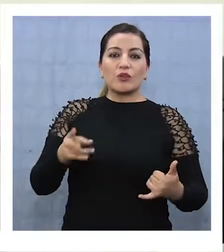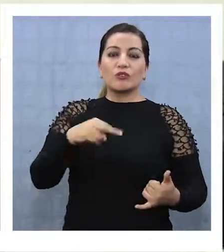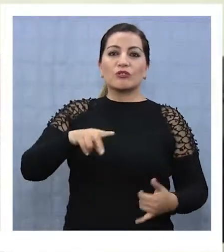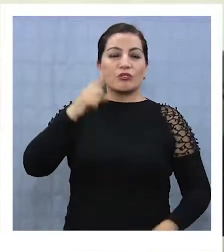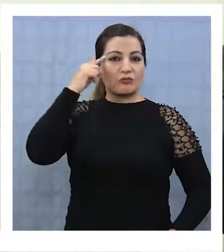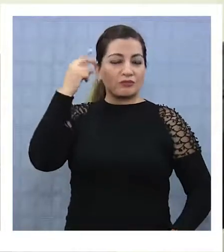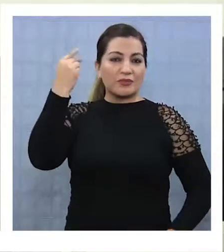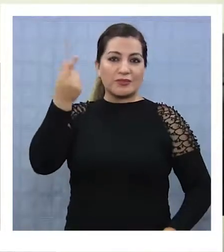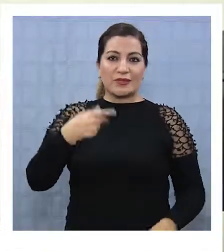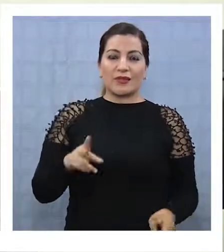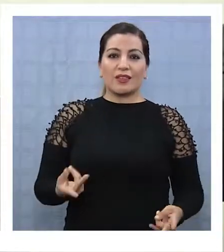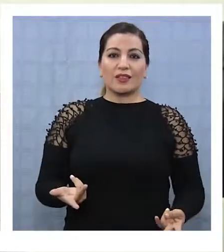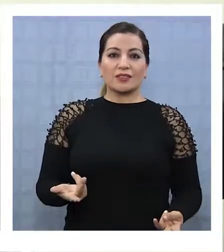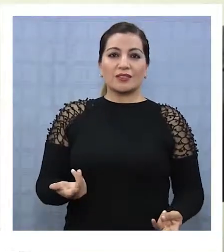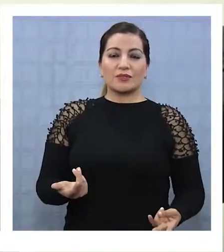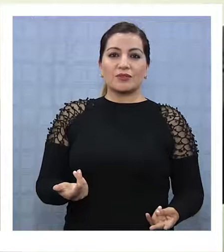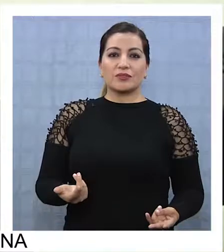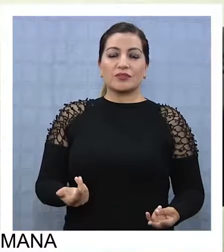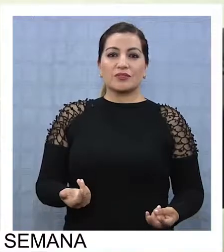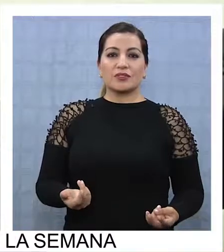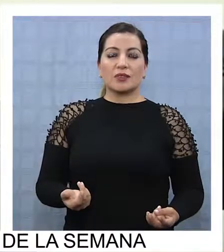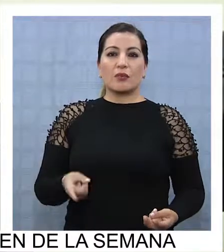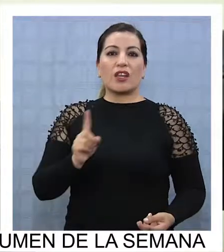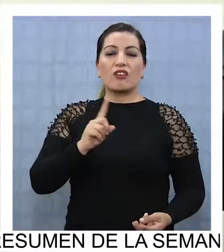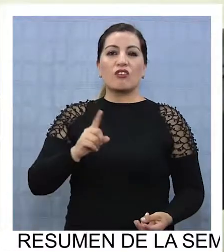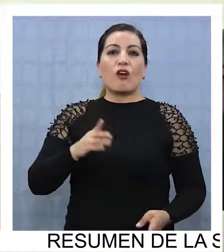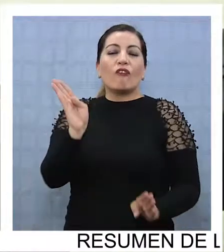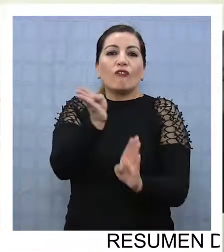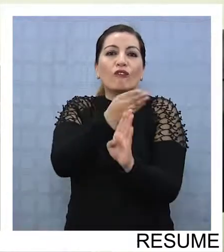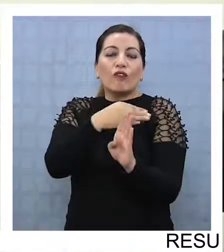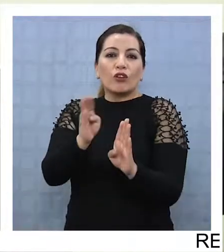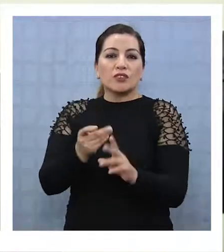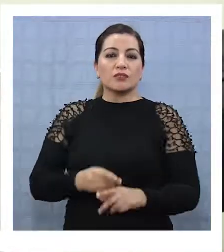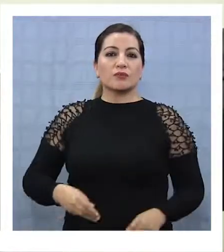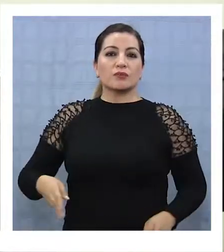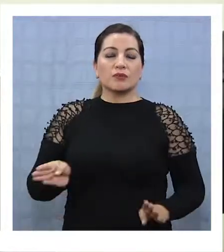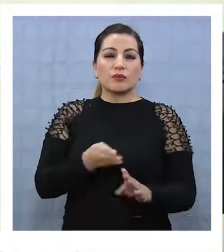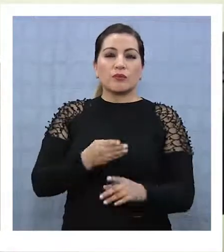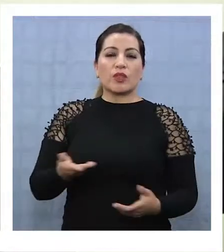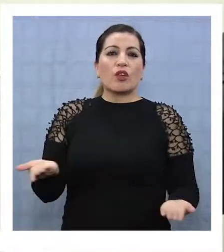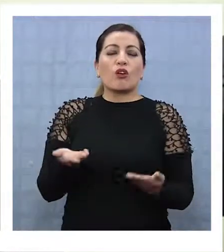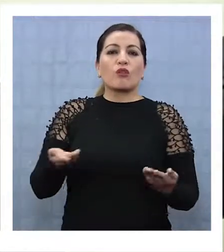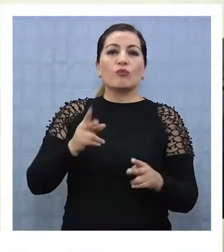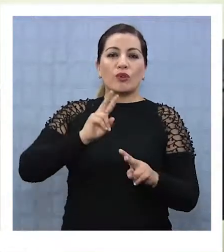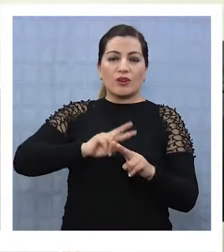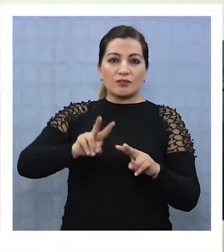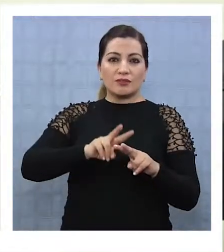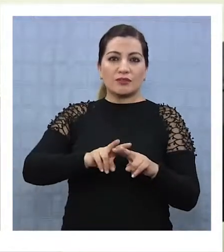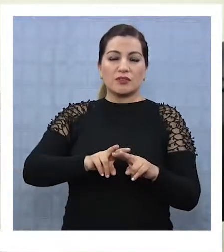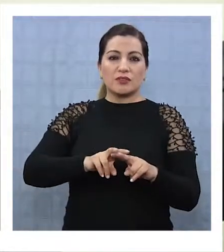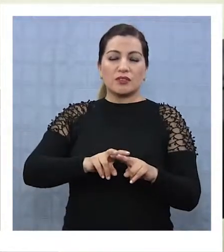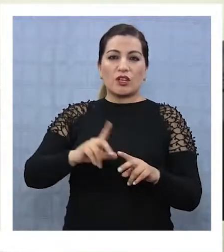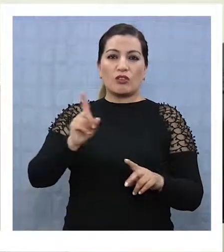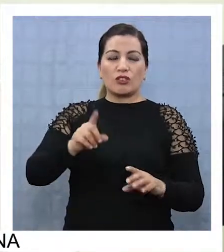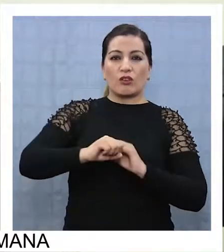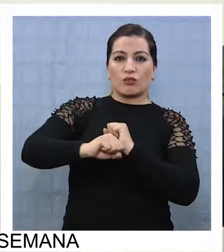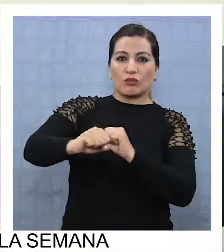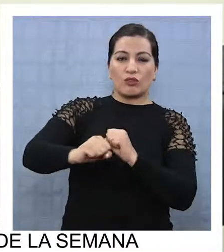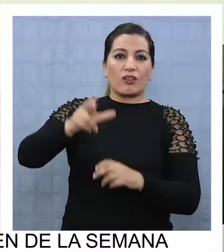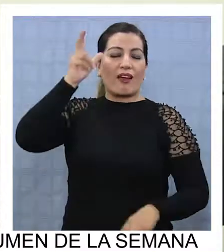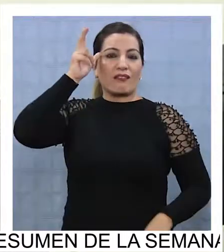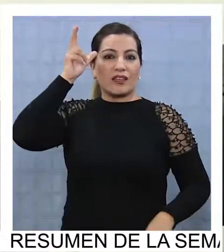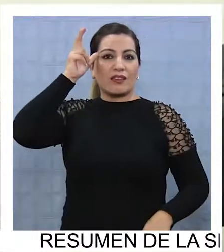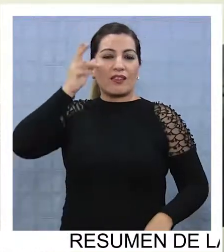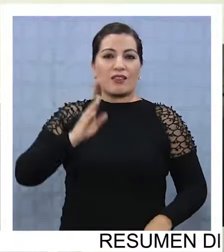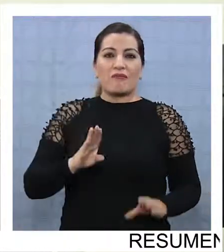recién estamos creando consiste en el anti-bullying, que tiene que ver con cómo prevenirlo, cómo desarrollar